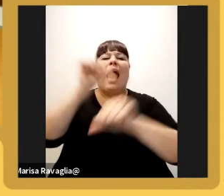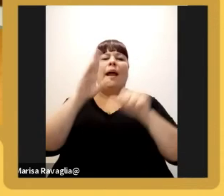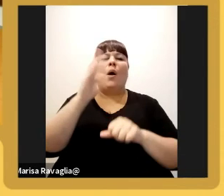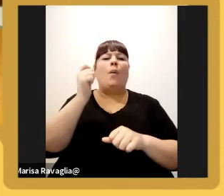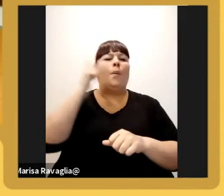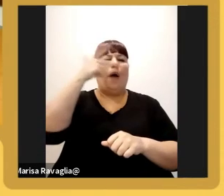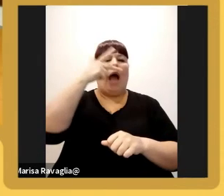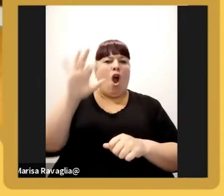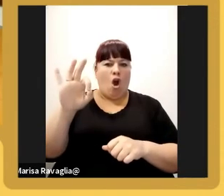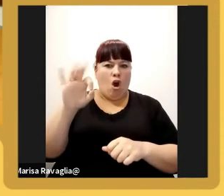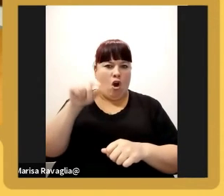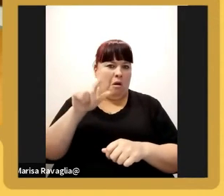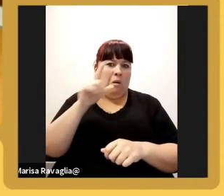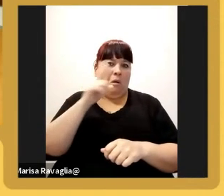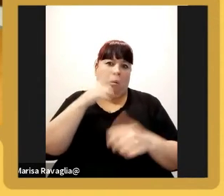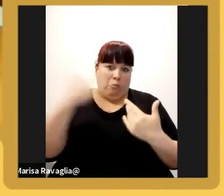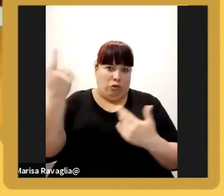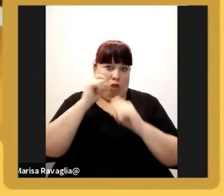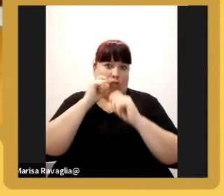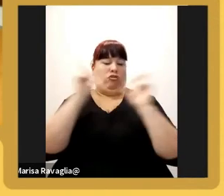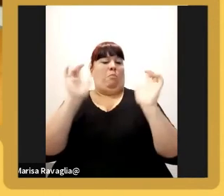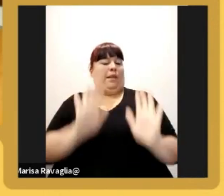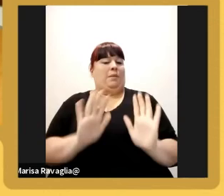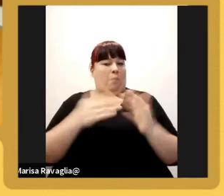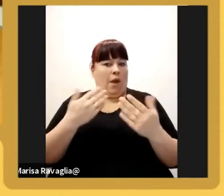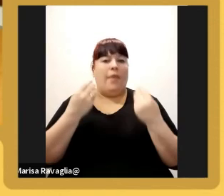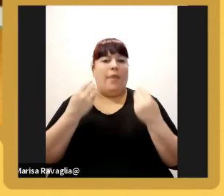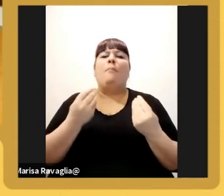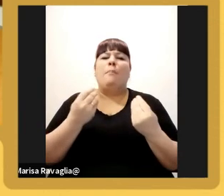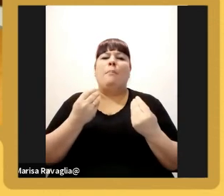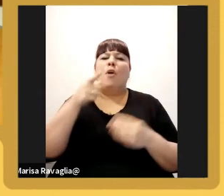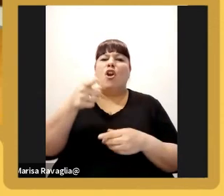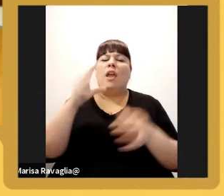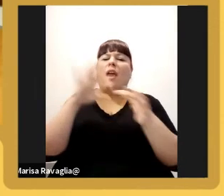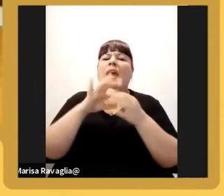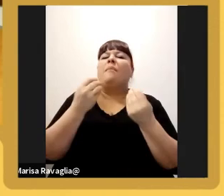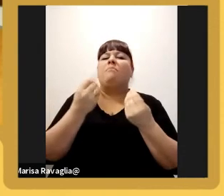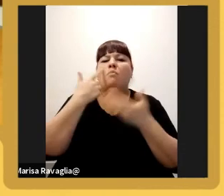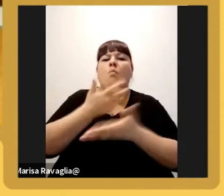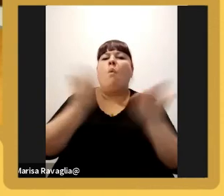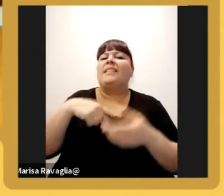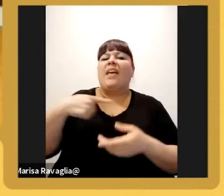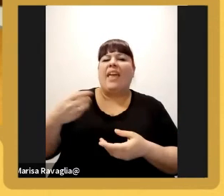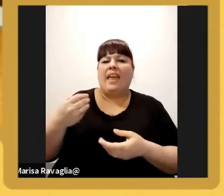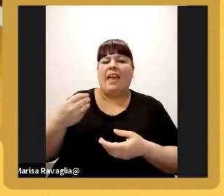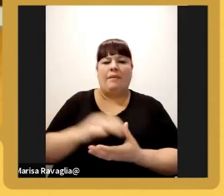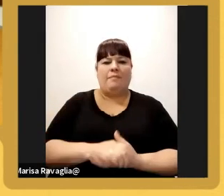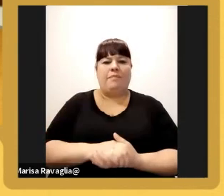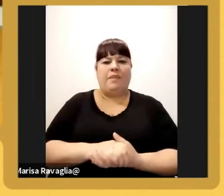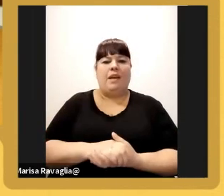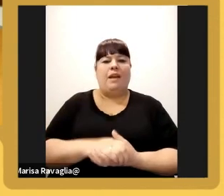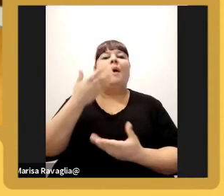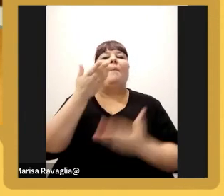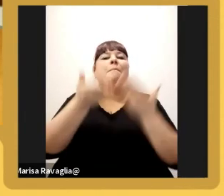a simple vista puede sorprendernos ¿por qué ese joint venture y qué está mostrando como como demanda de